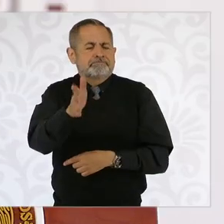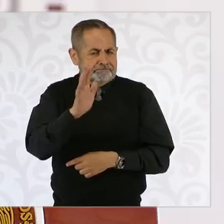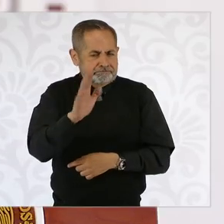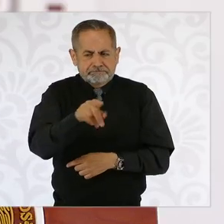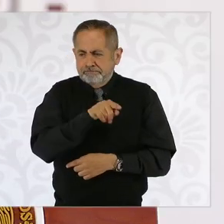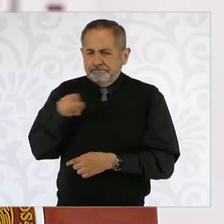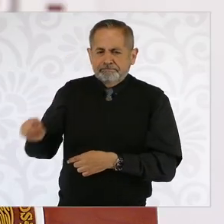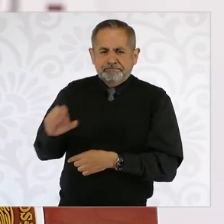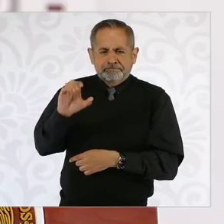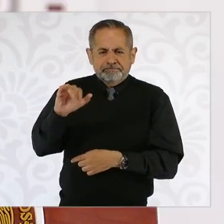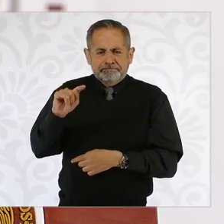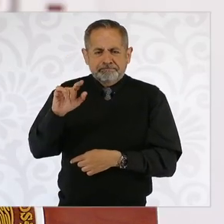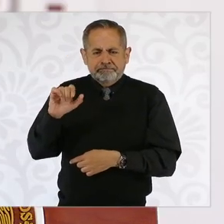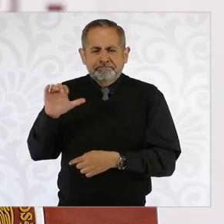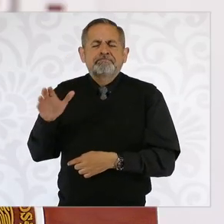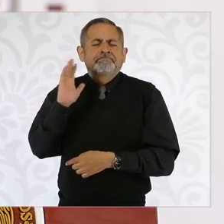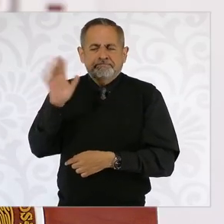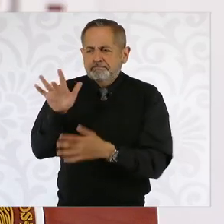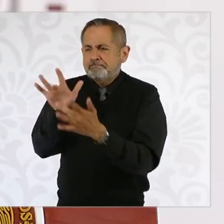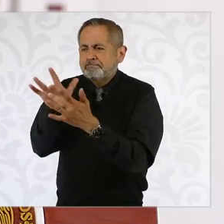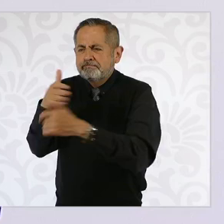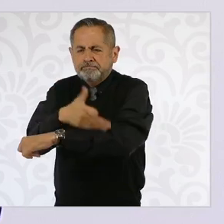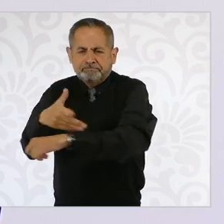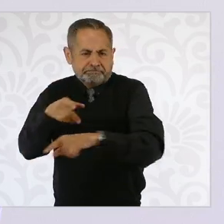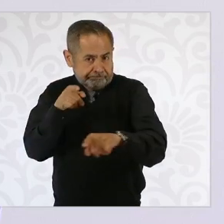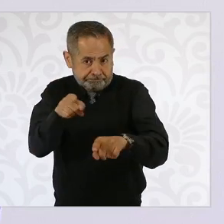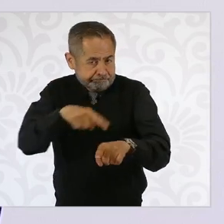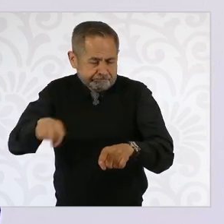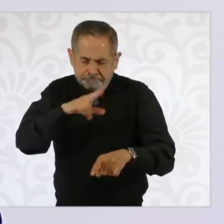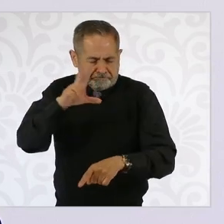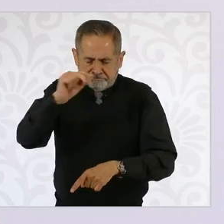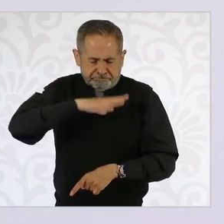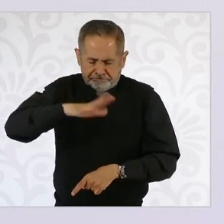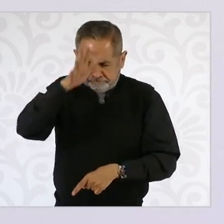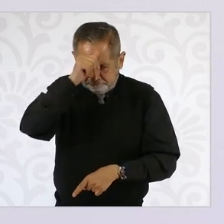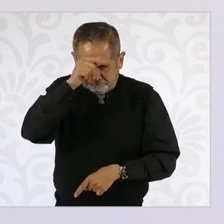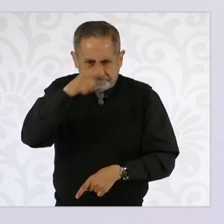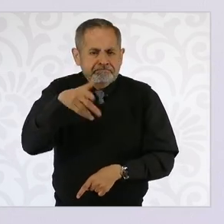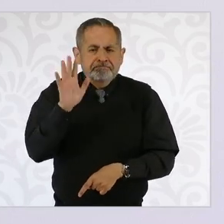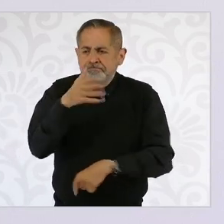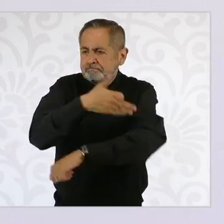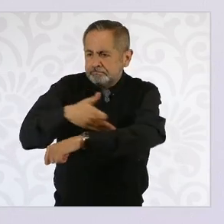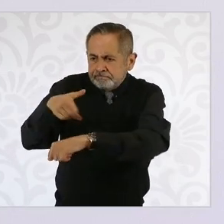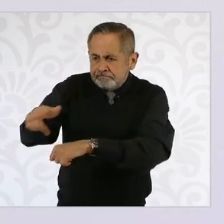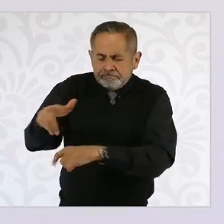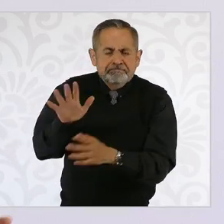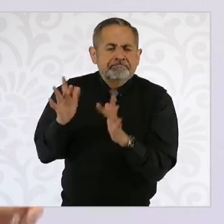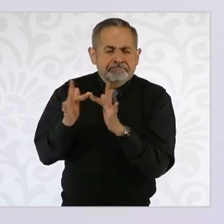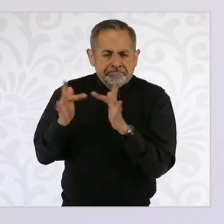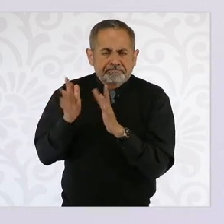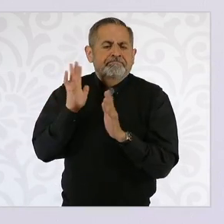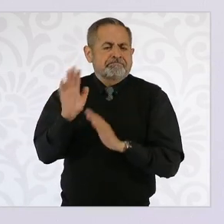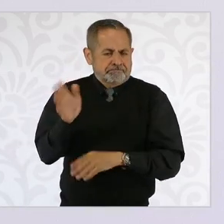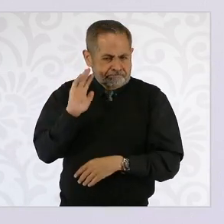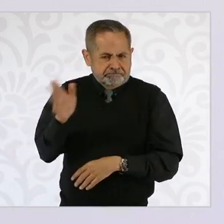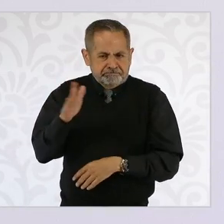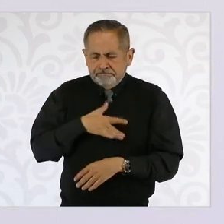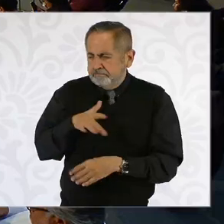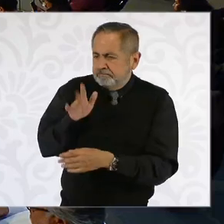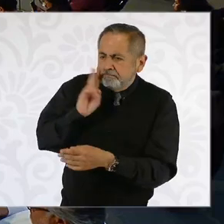no estamos de acuerdo y estamos en contacto con la familia para poder apoyar